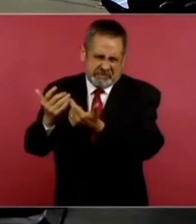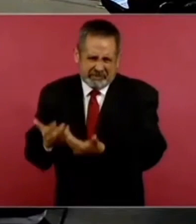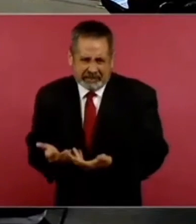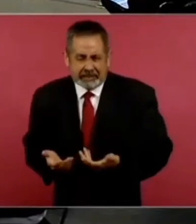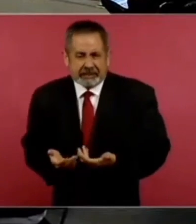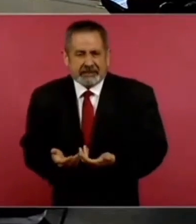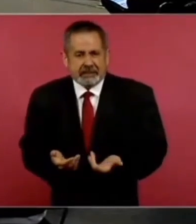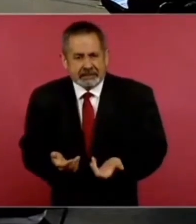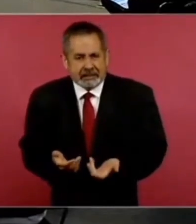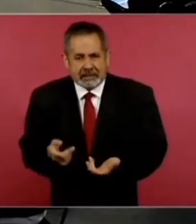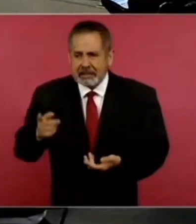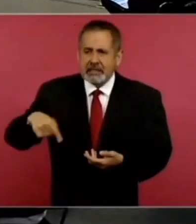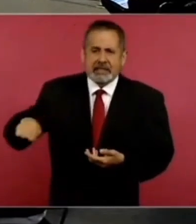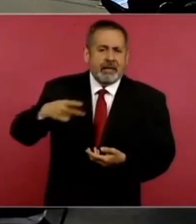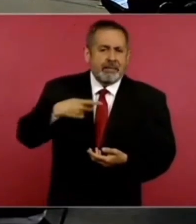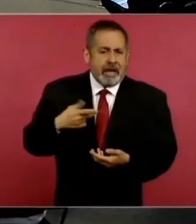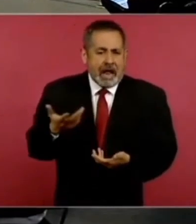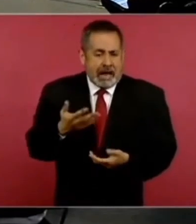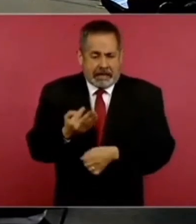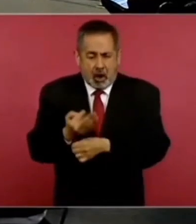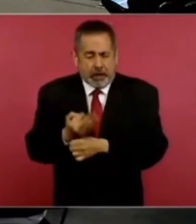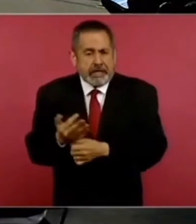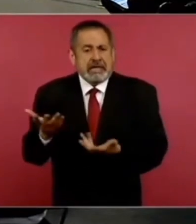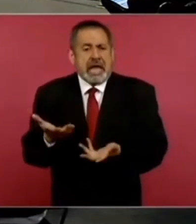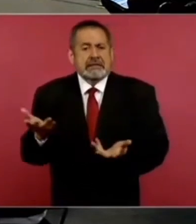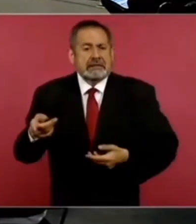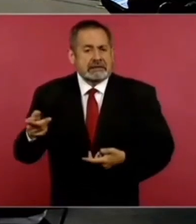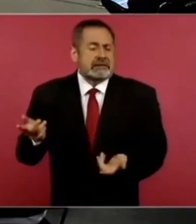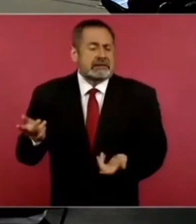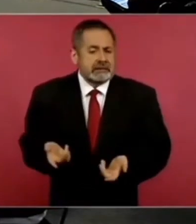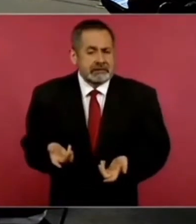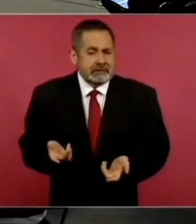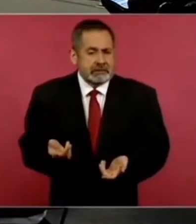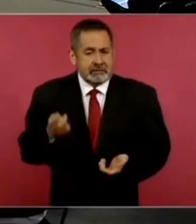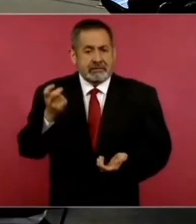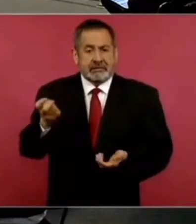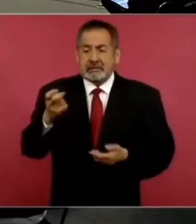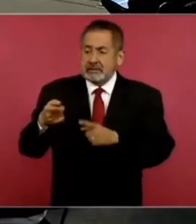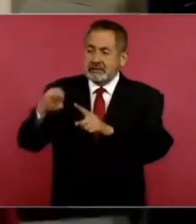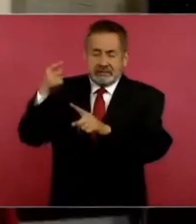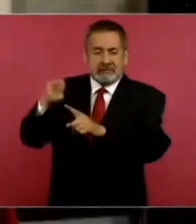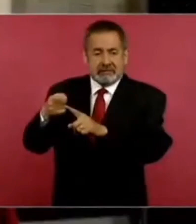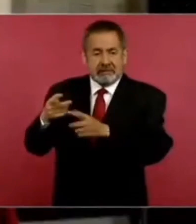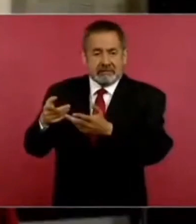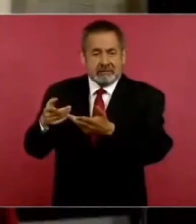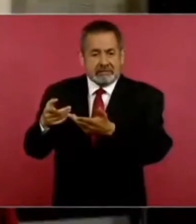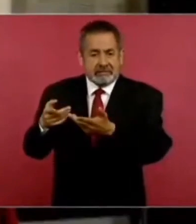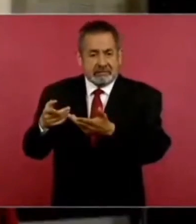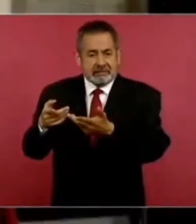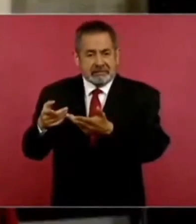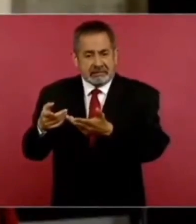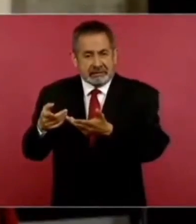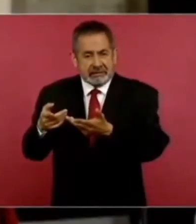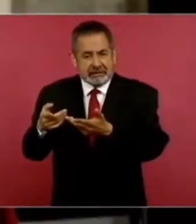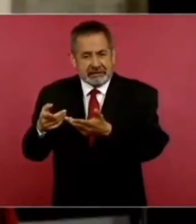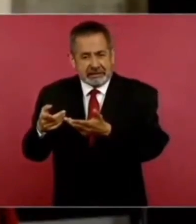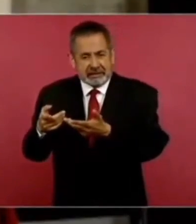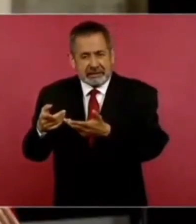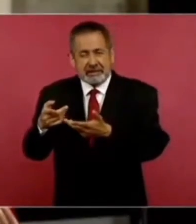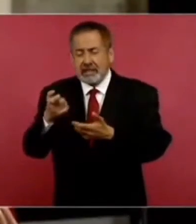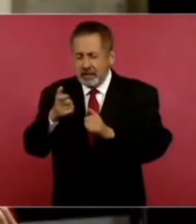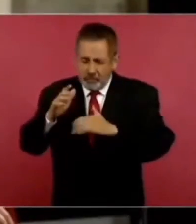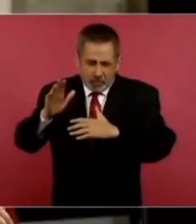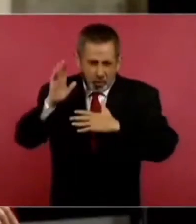¿Qué va a hacer esa gente ahorita? Porque ese es el… le